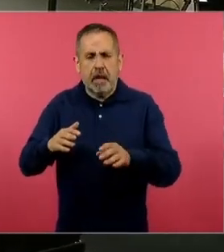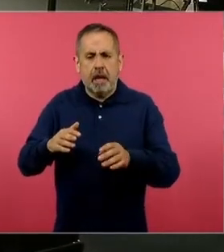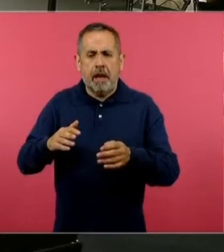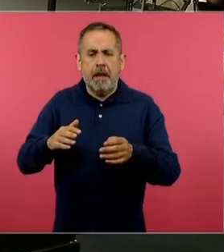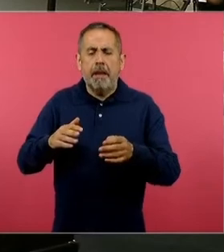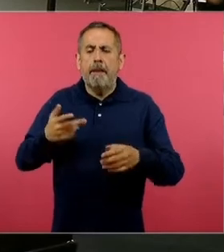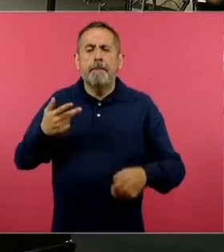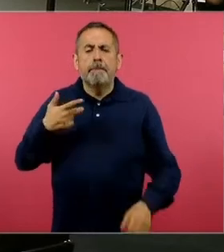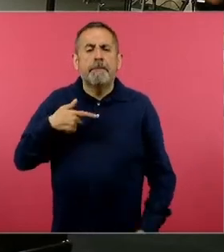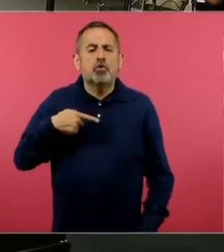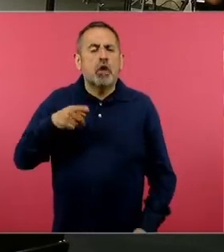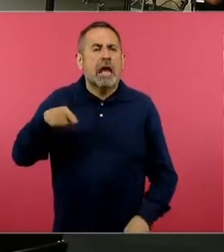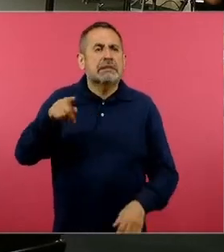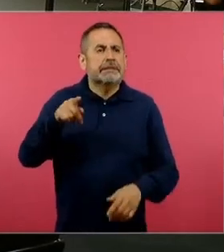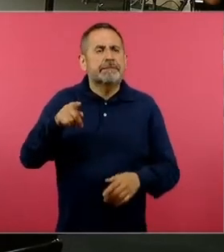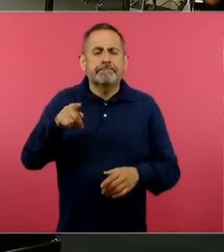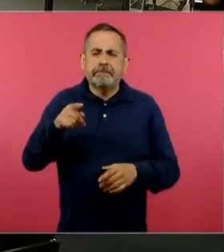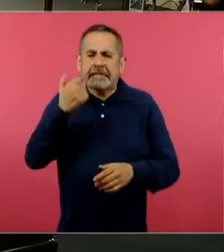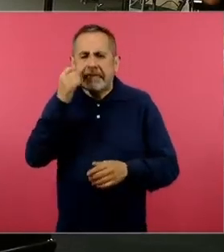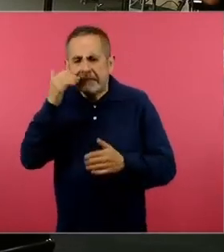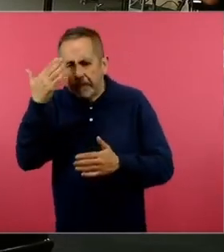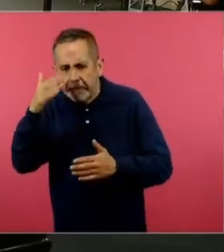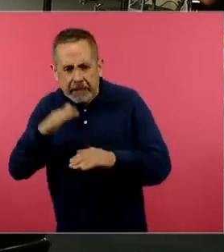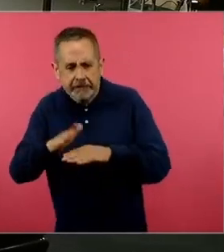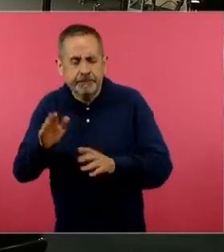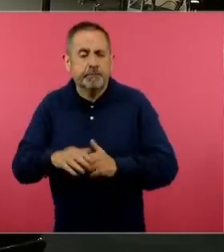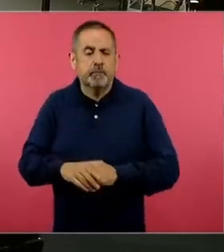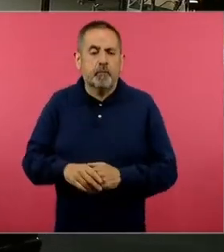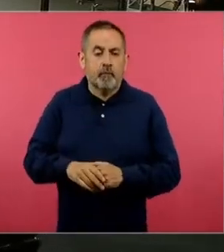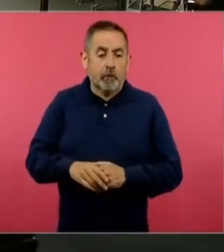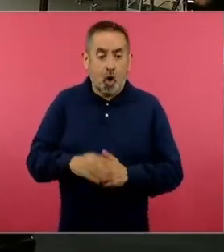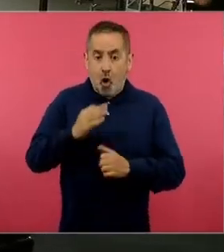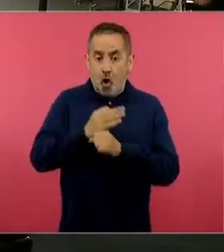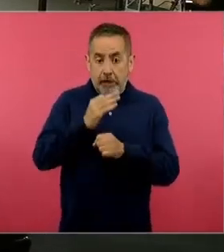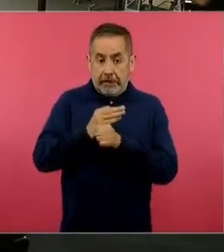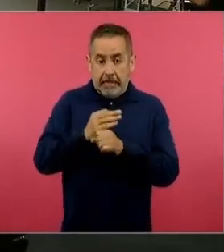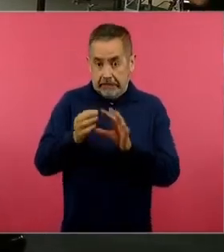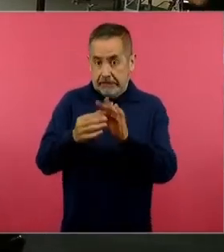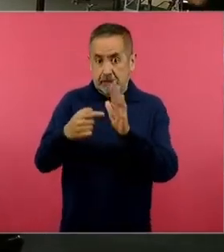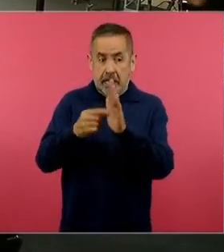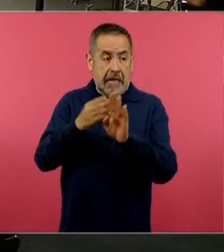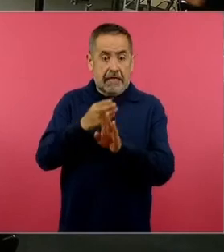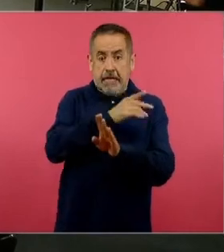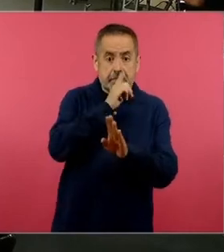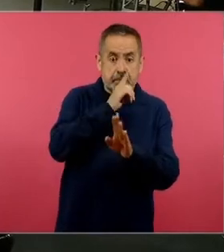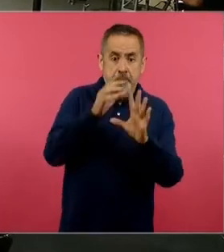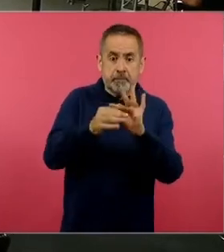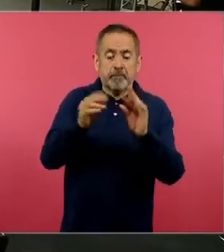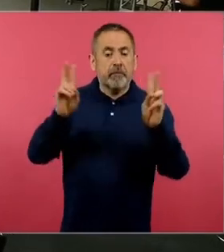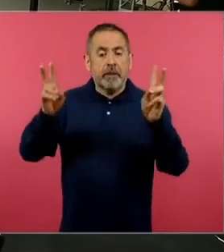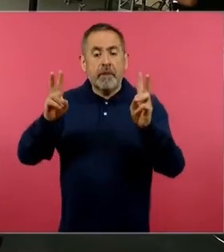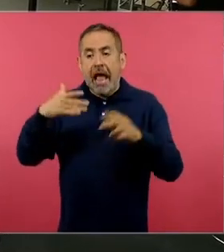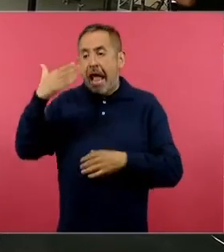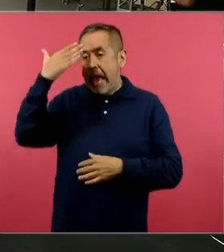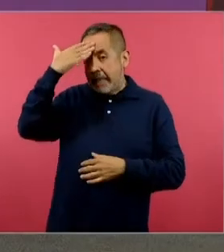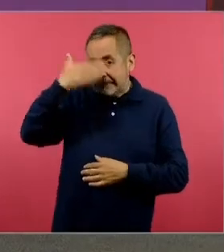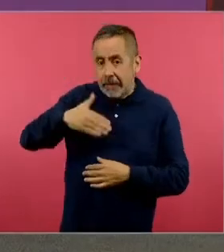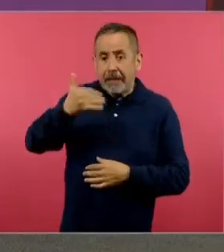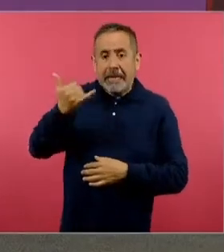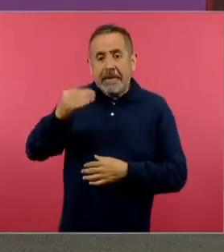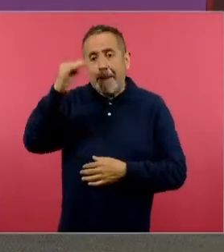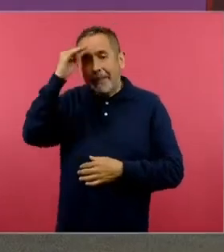temas. Yo voy a presentarles un campo formativo que hasta hoy no se había tocado del todo, que es el campo de saberes y pensamiento